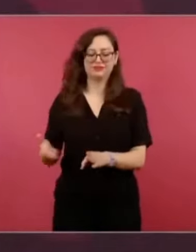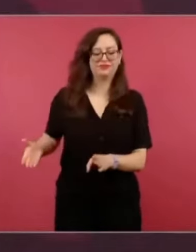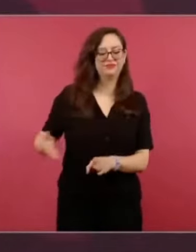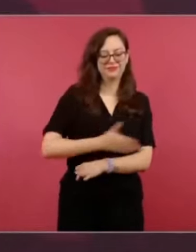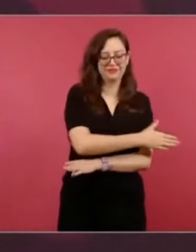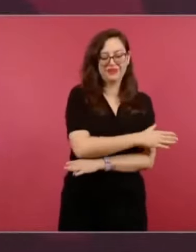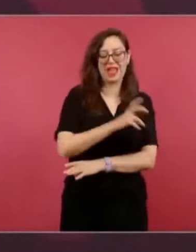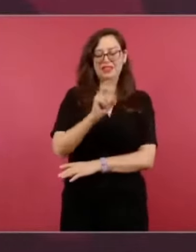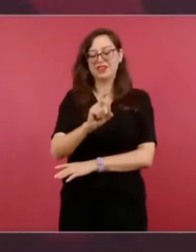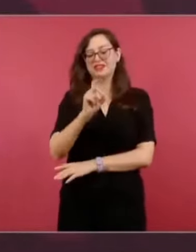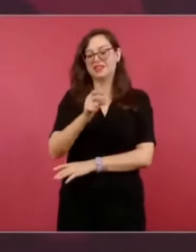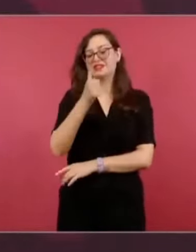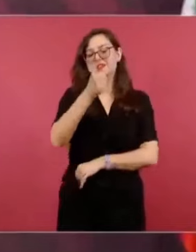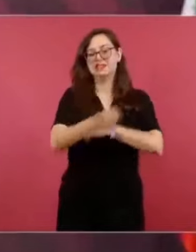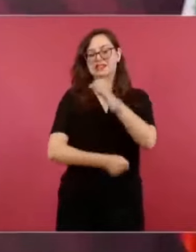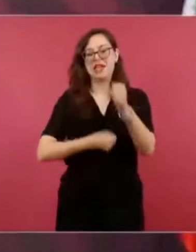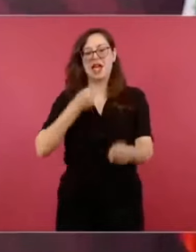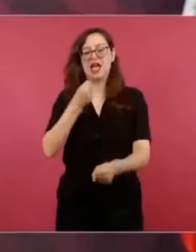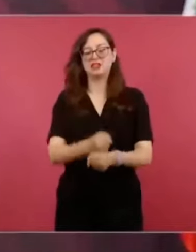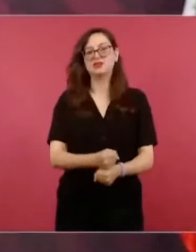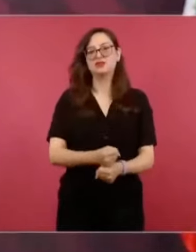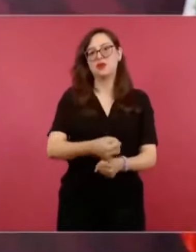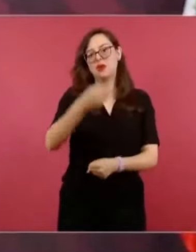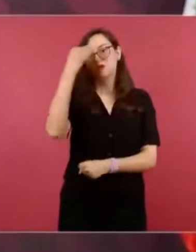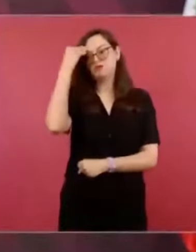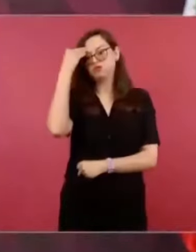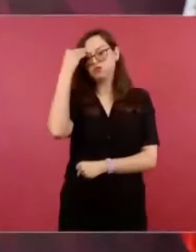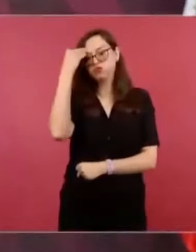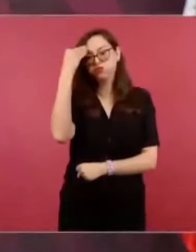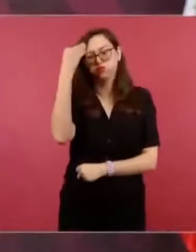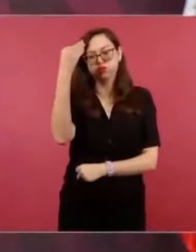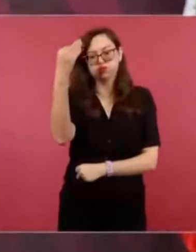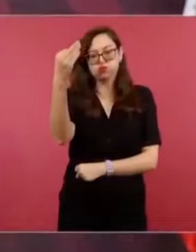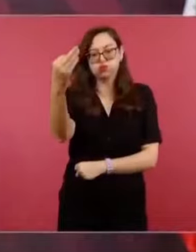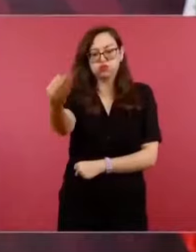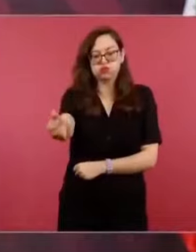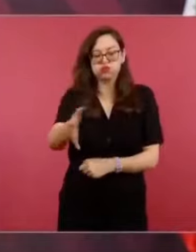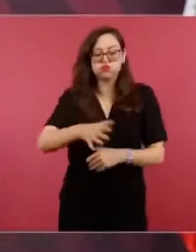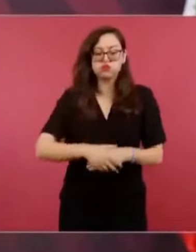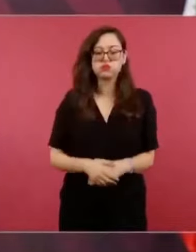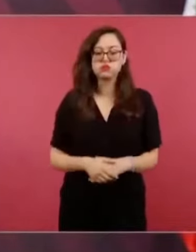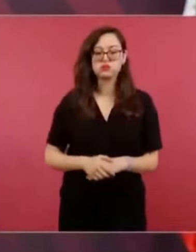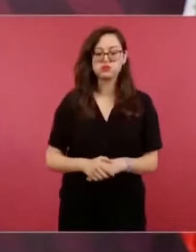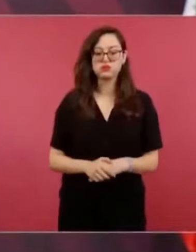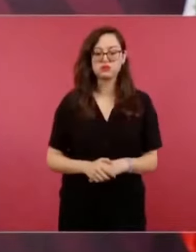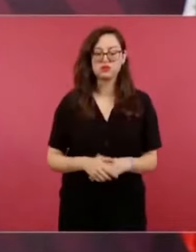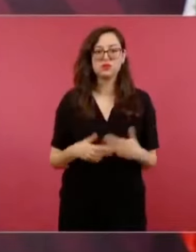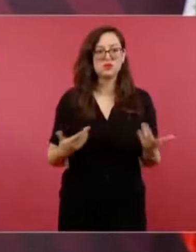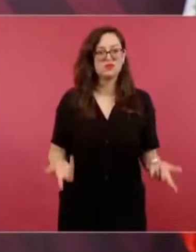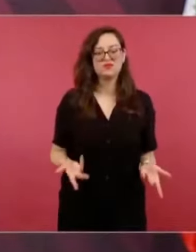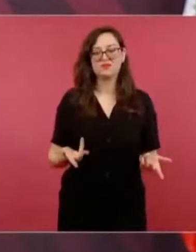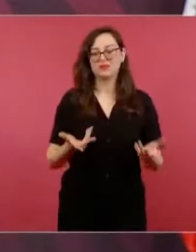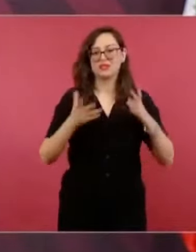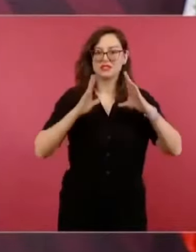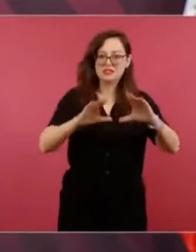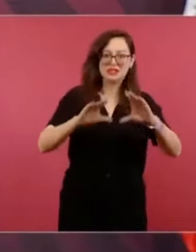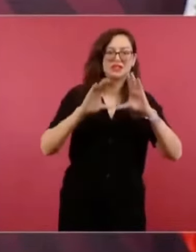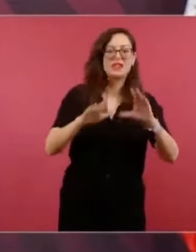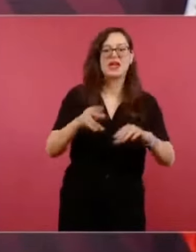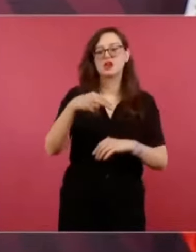de la política neoliberal neoporfirista,